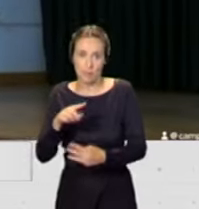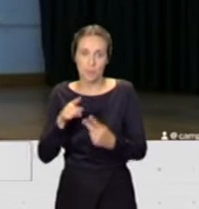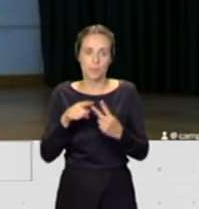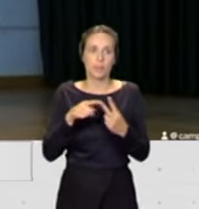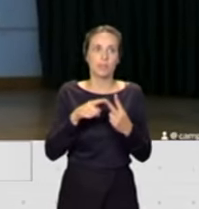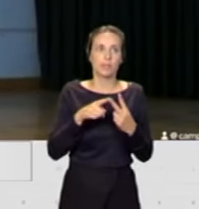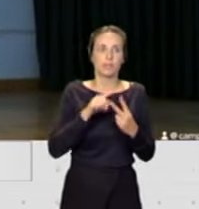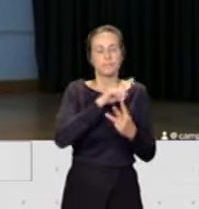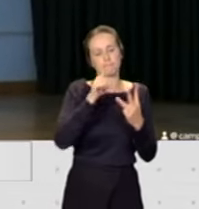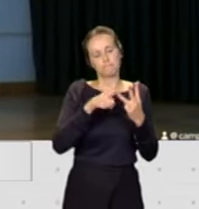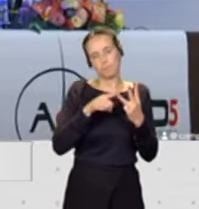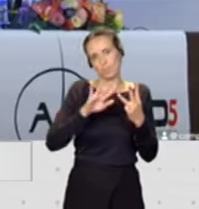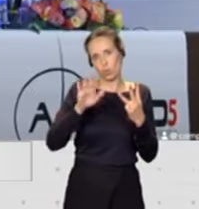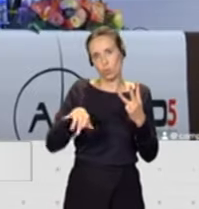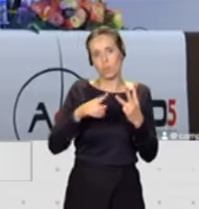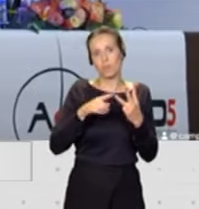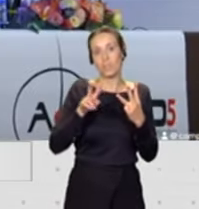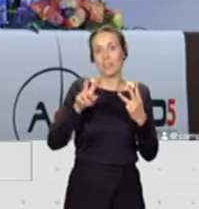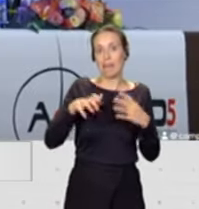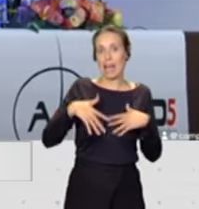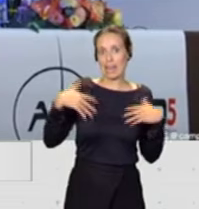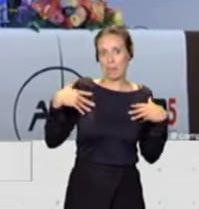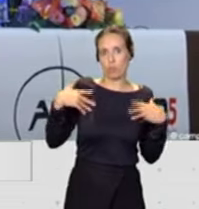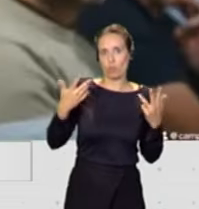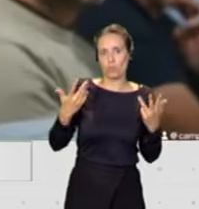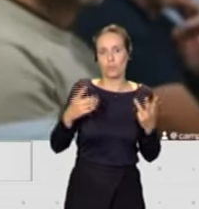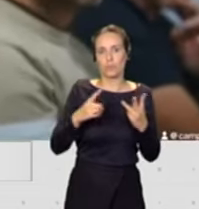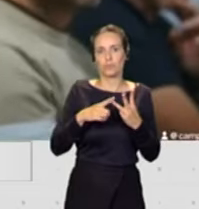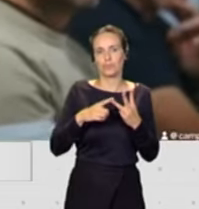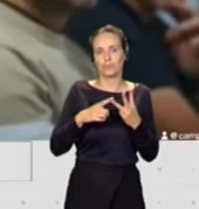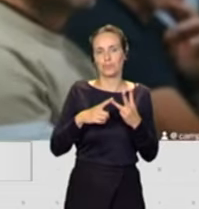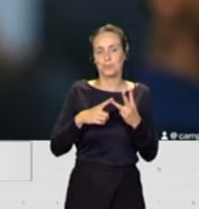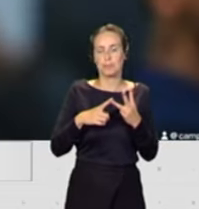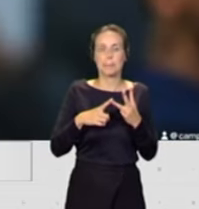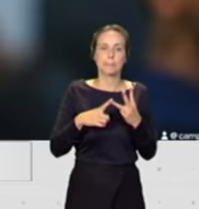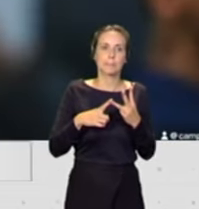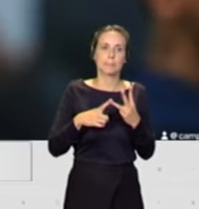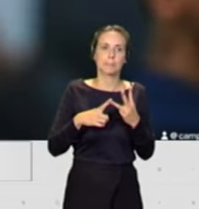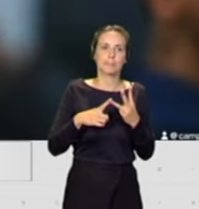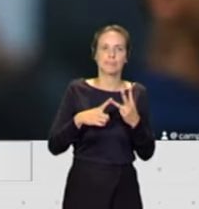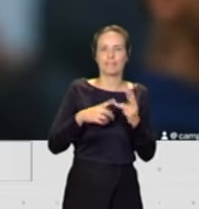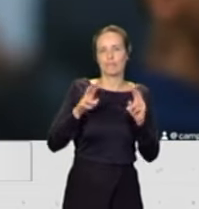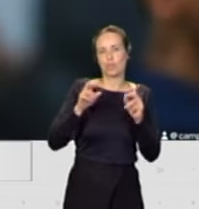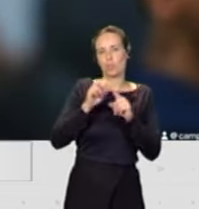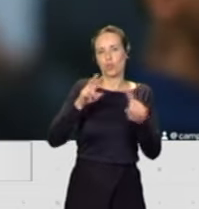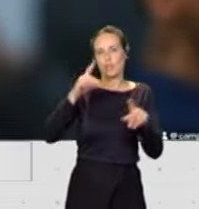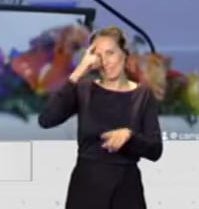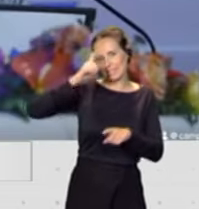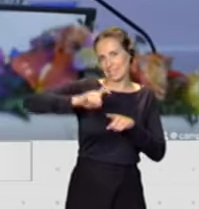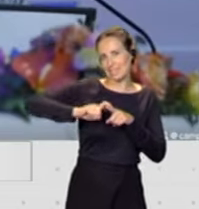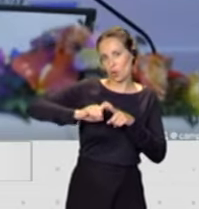después también pues el anímico también, que queremos también tocar, el tema psicológico y